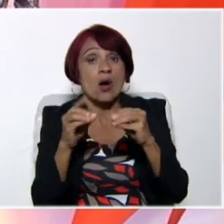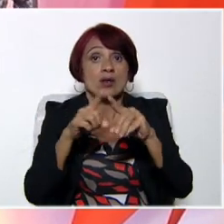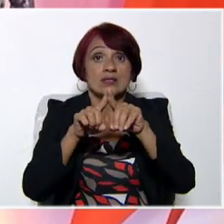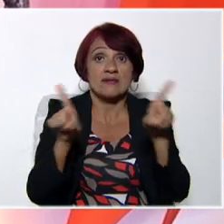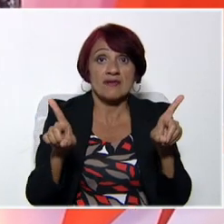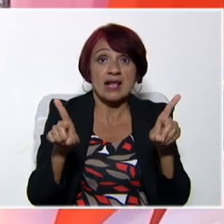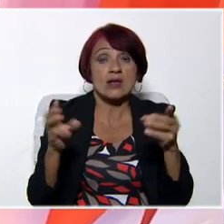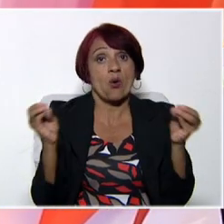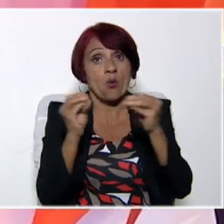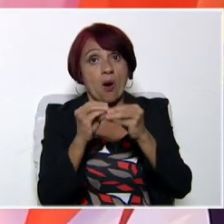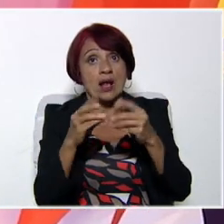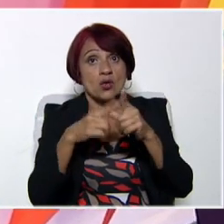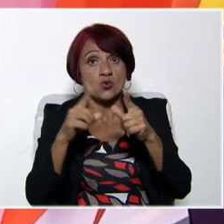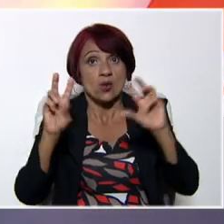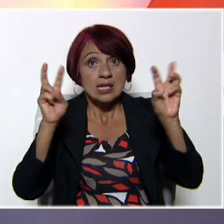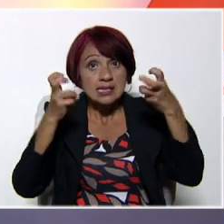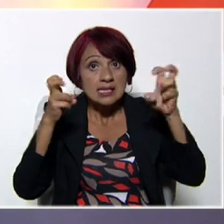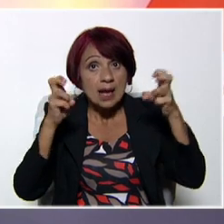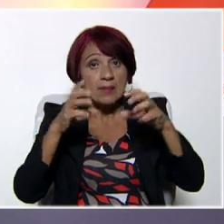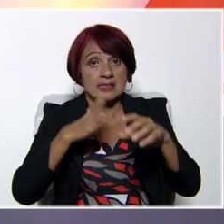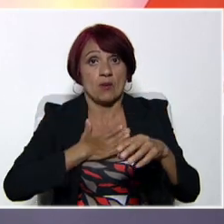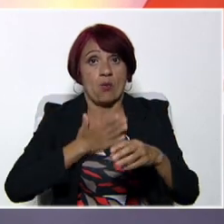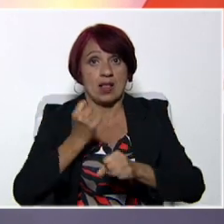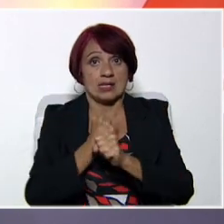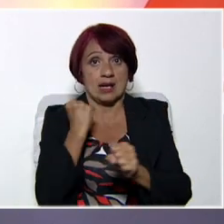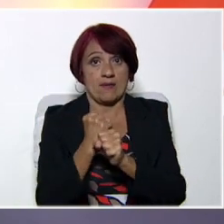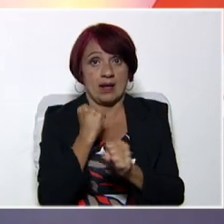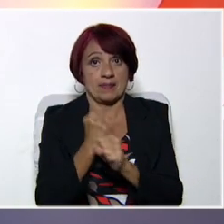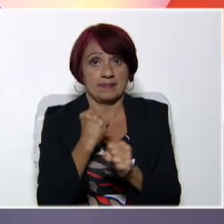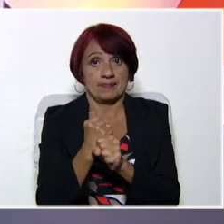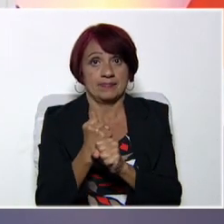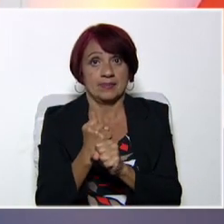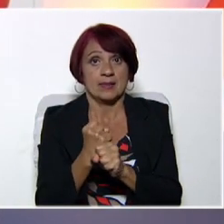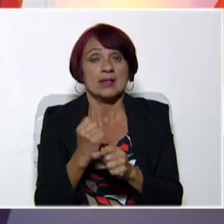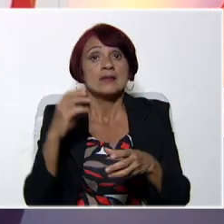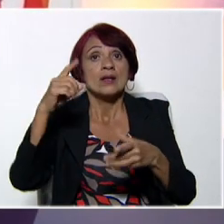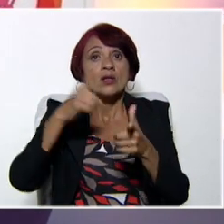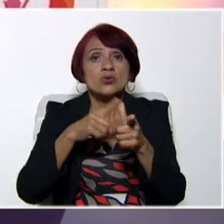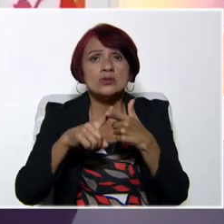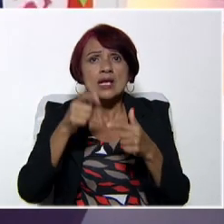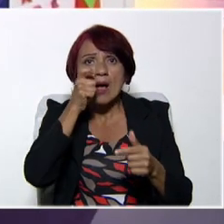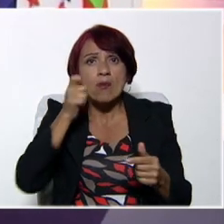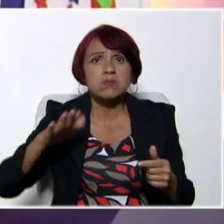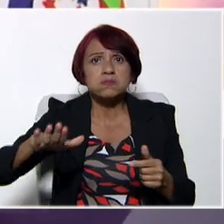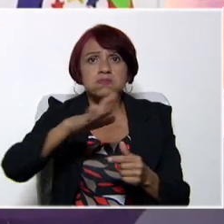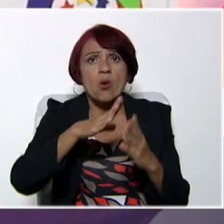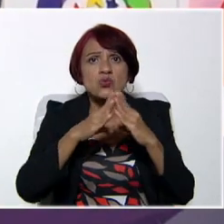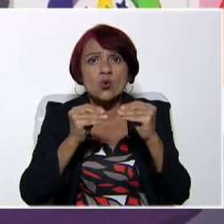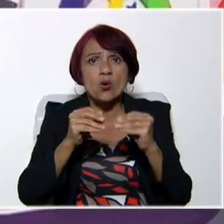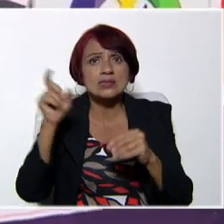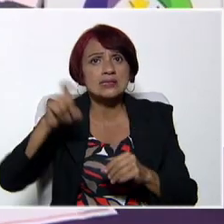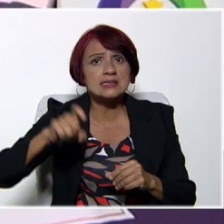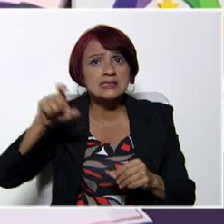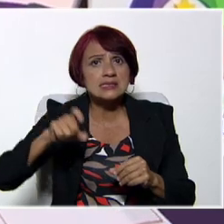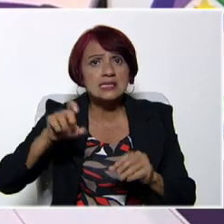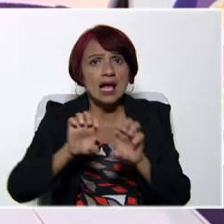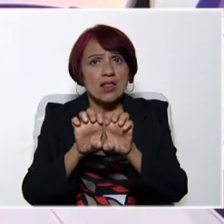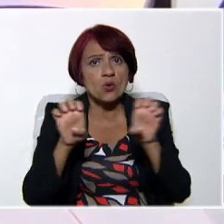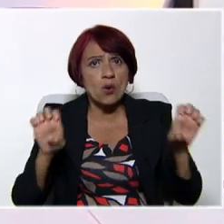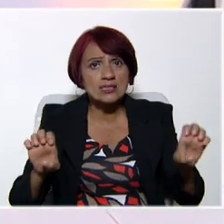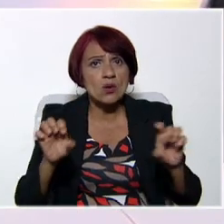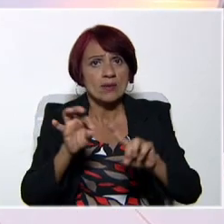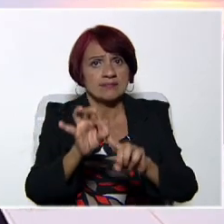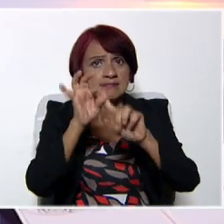cuanto a un tema determinado que se pueda trabajar. Dentro de nuestra población, con necesidades educativas